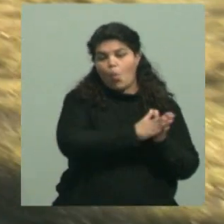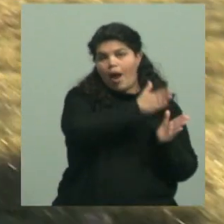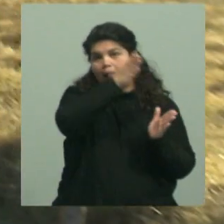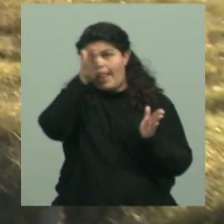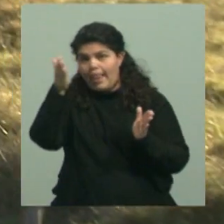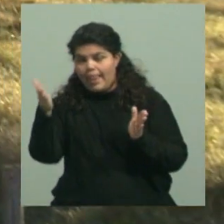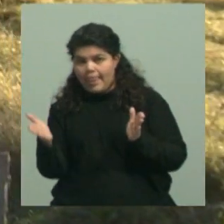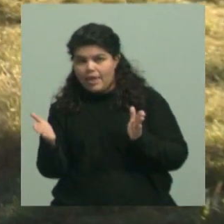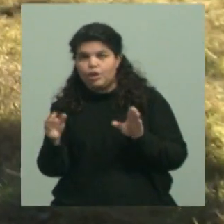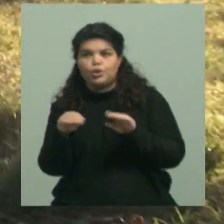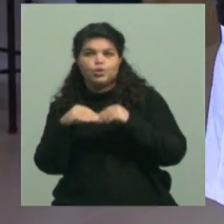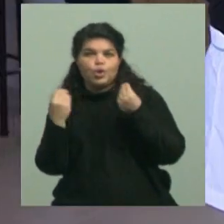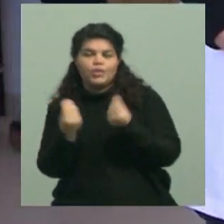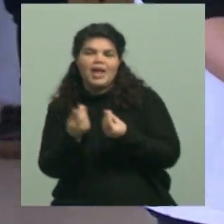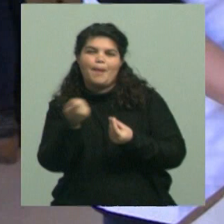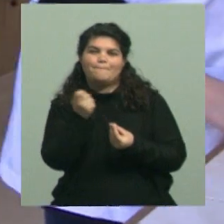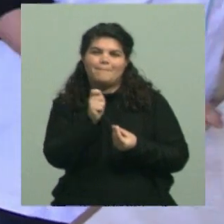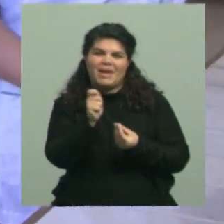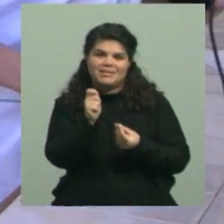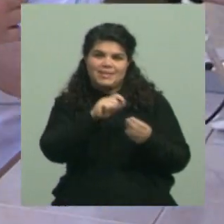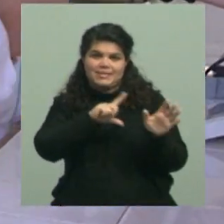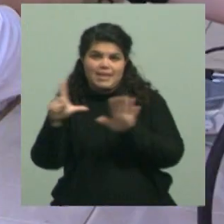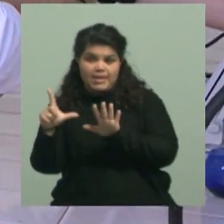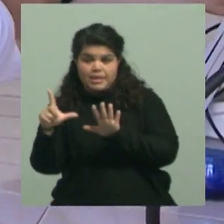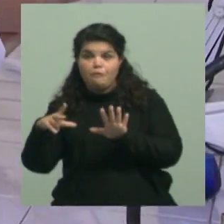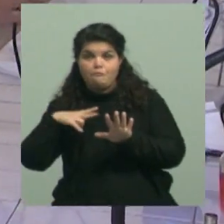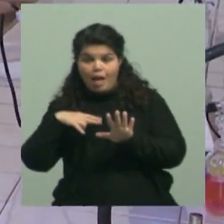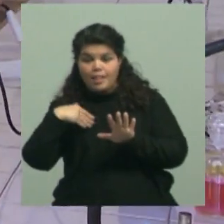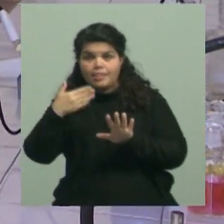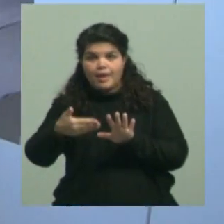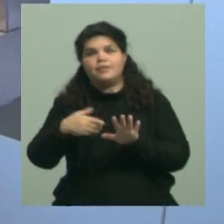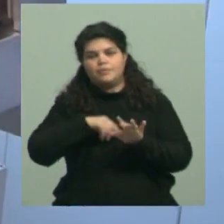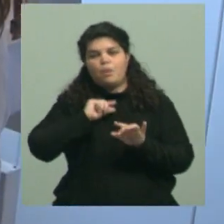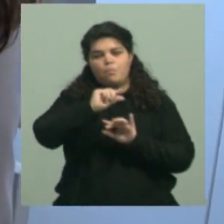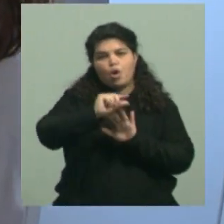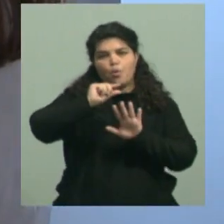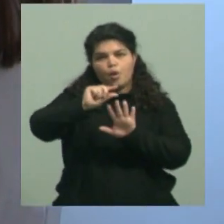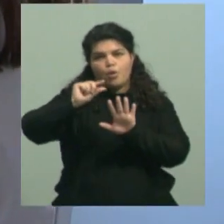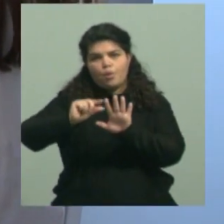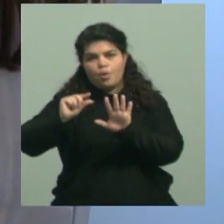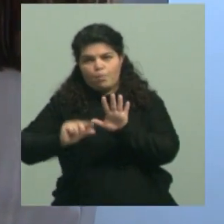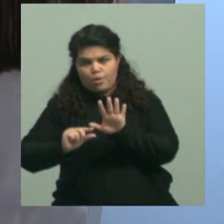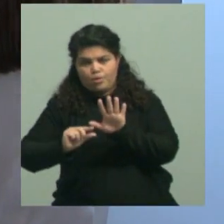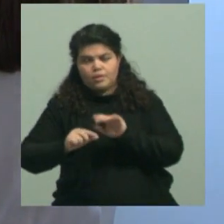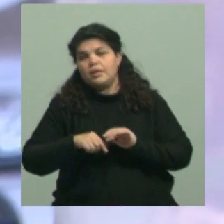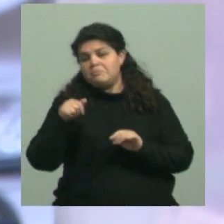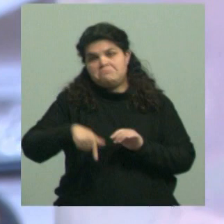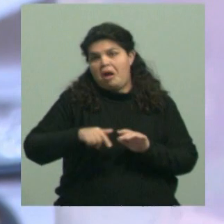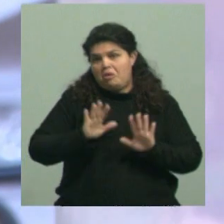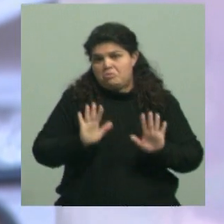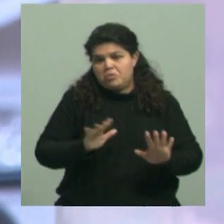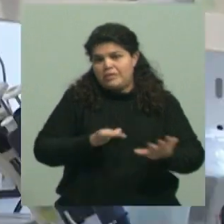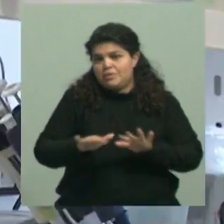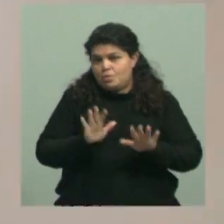los siete meses restantes. Esto es lo que está sucediendo hoy por hoy. Pero